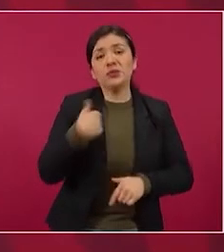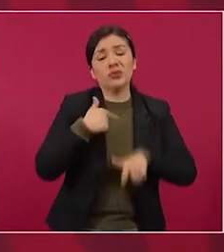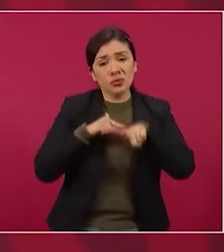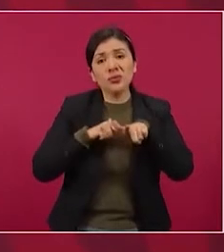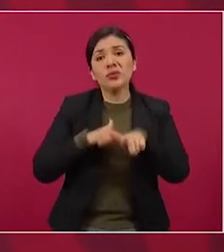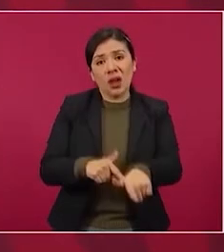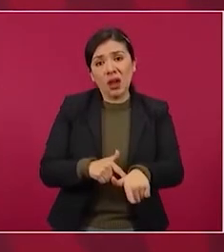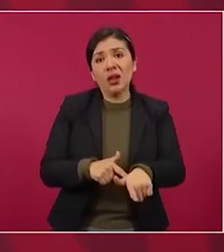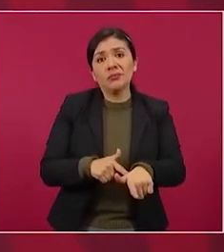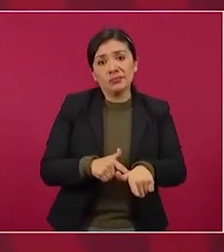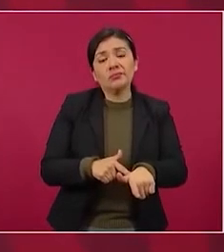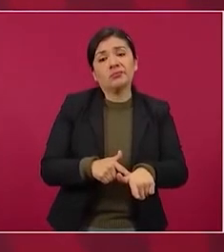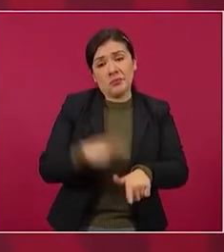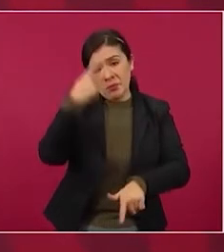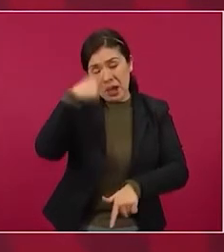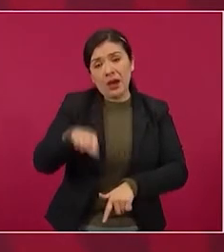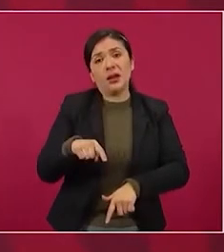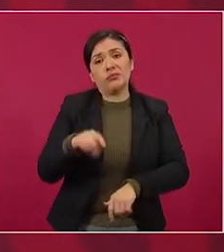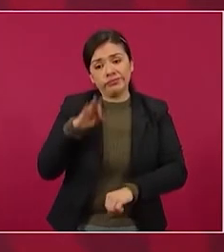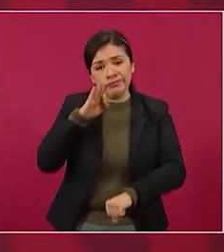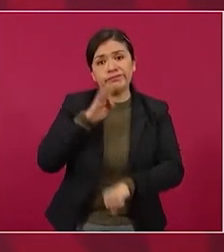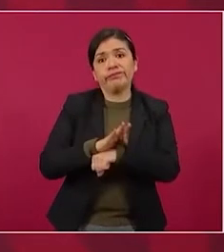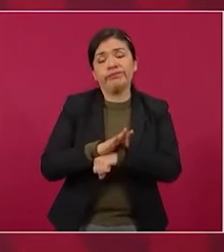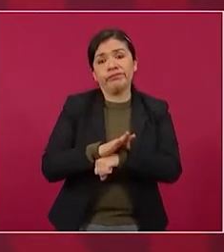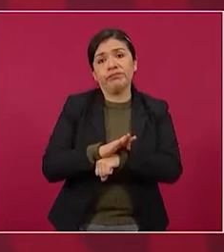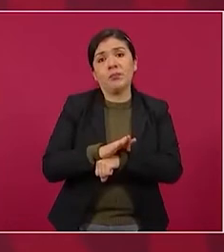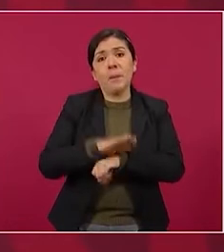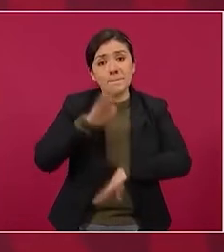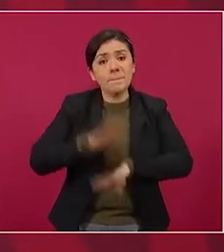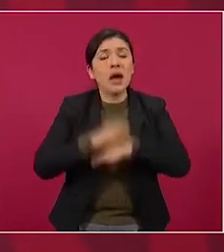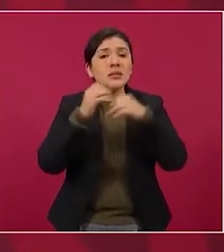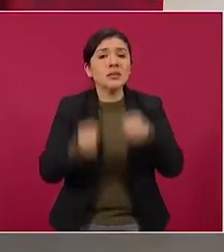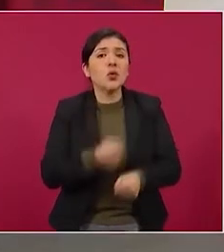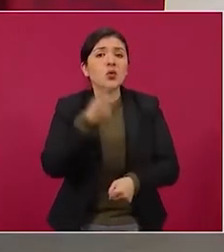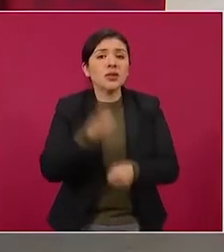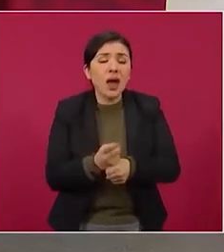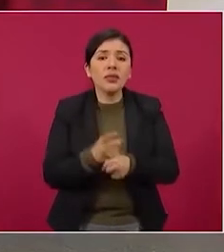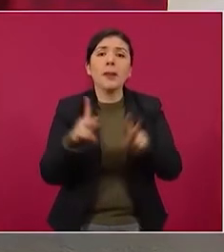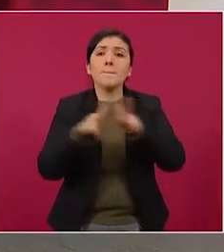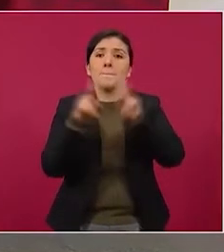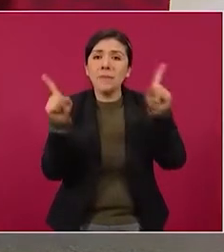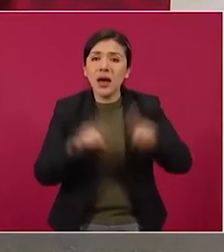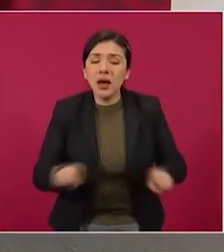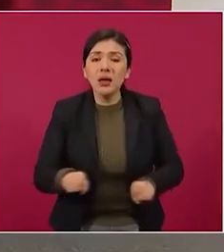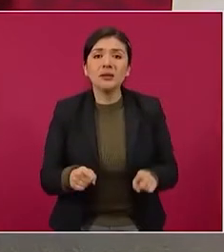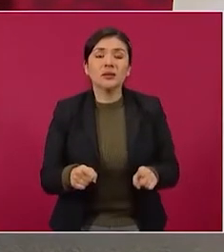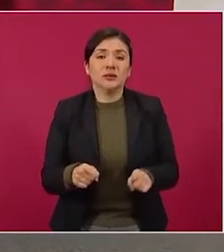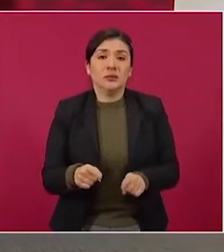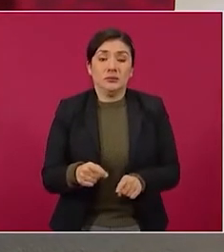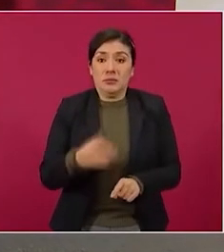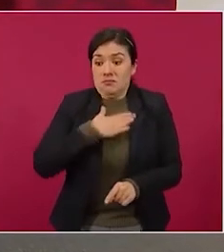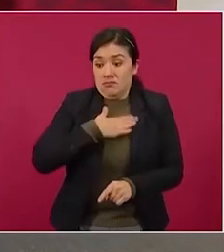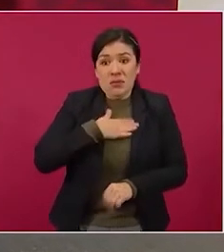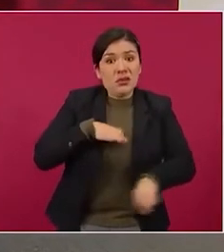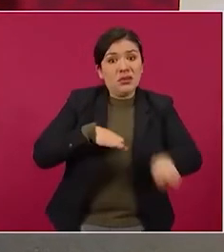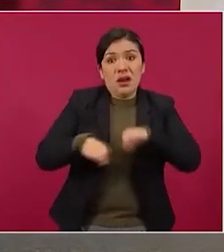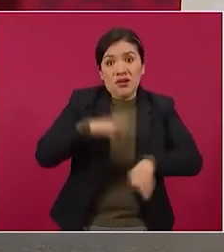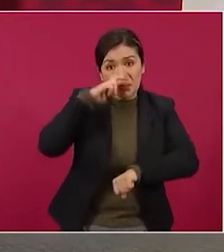garantizando pues la seguridad la paz es nuestro trabajo